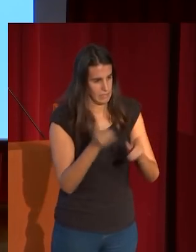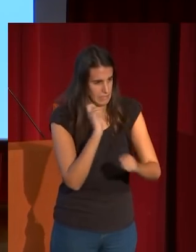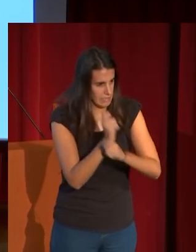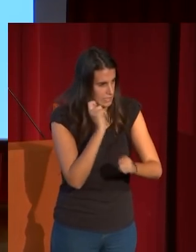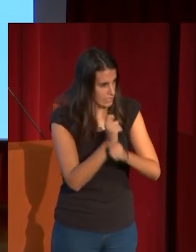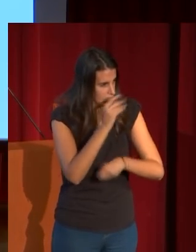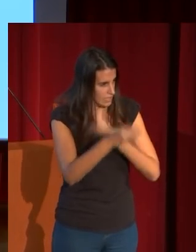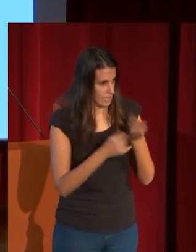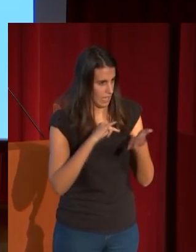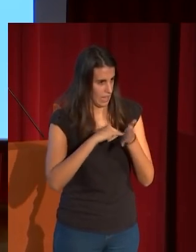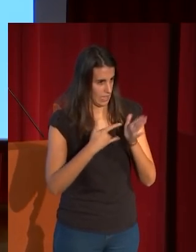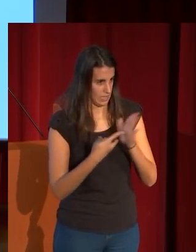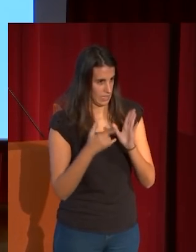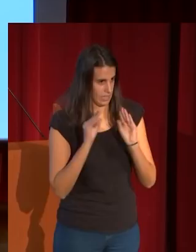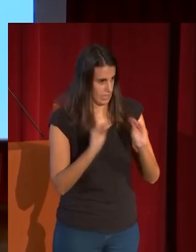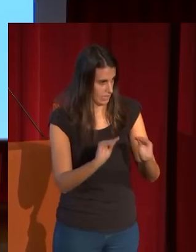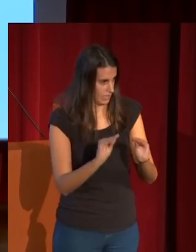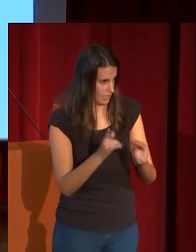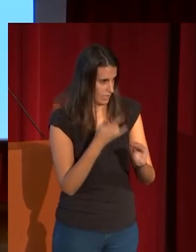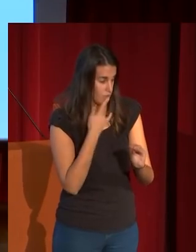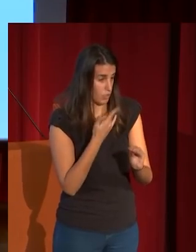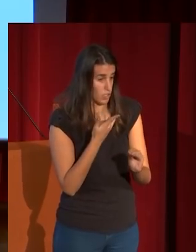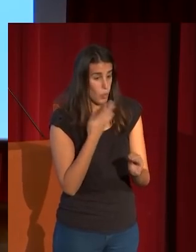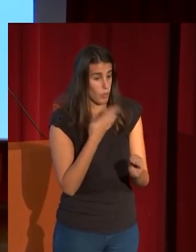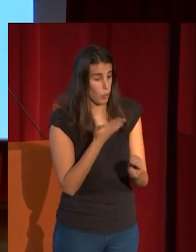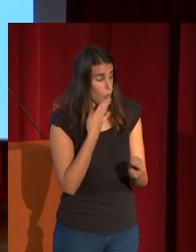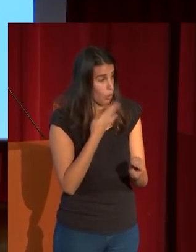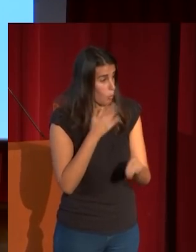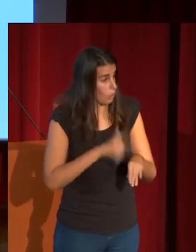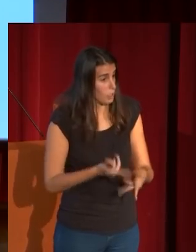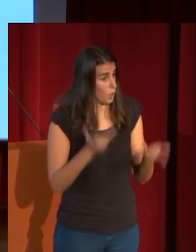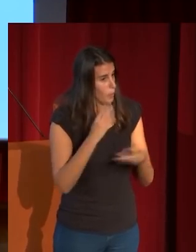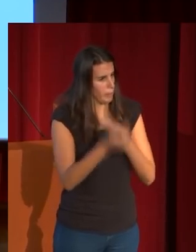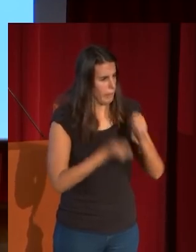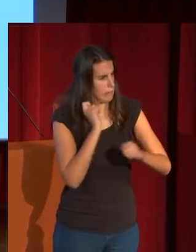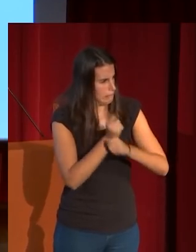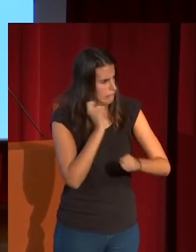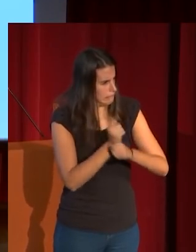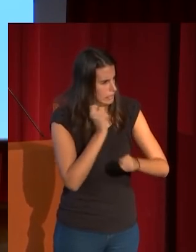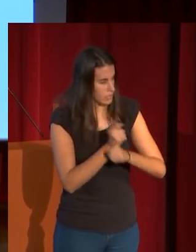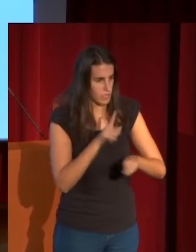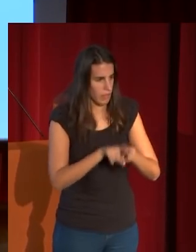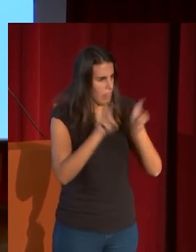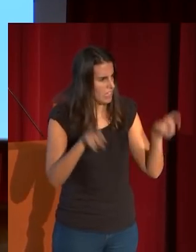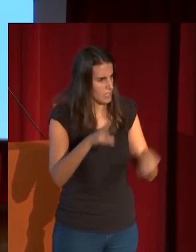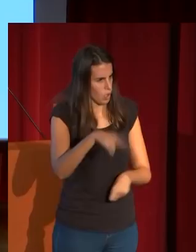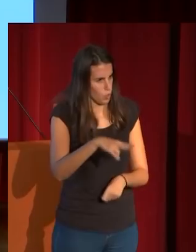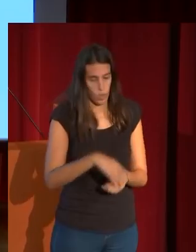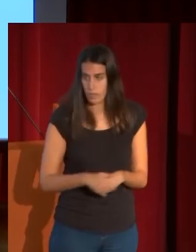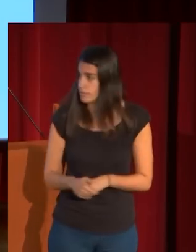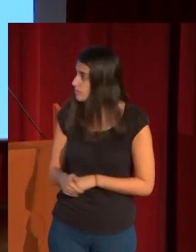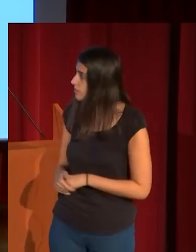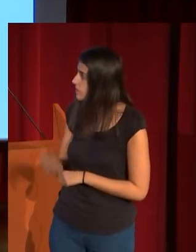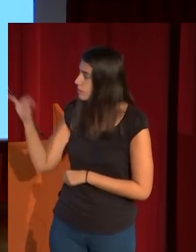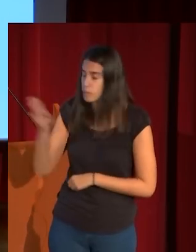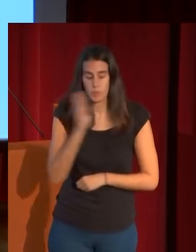realmente ahí ocupa sus horas de ocio pero él no para aquí tienen el azulejo la cerámica de